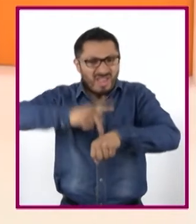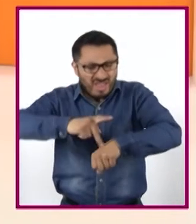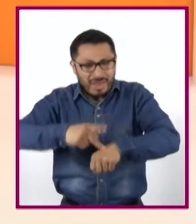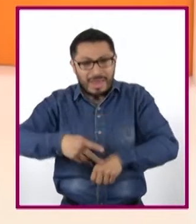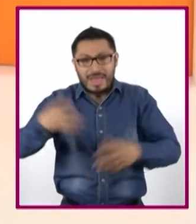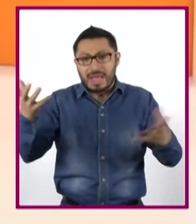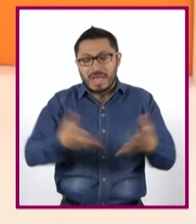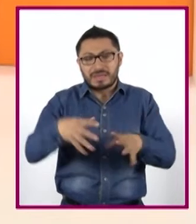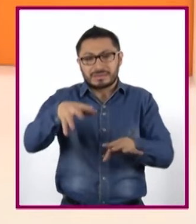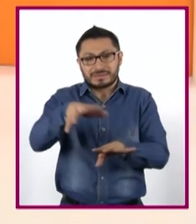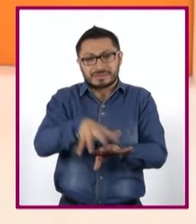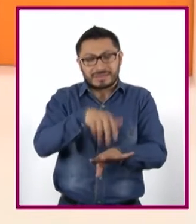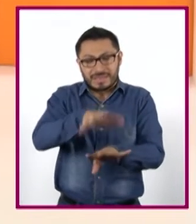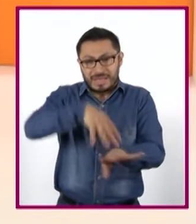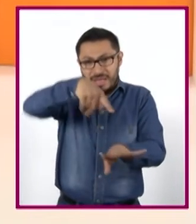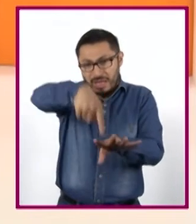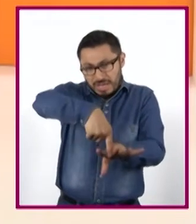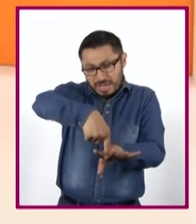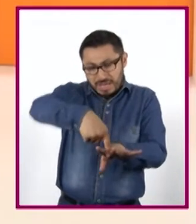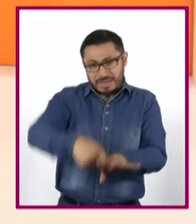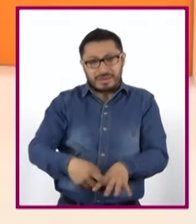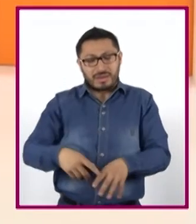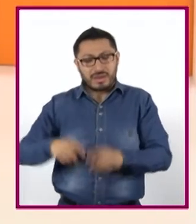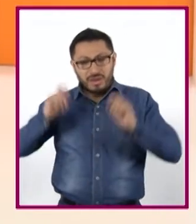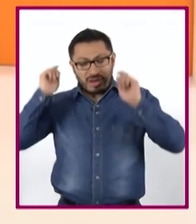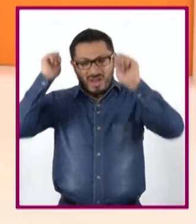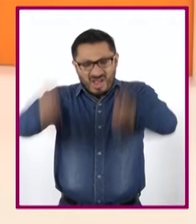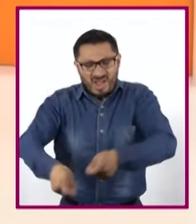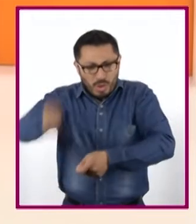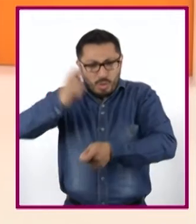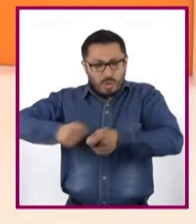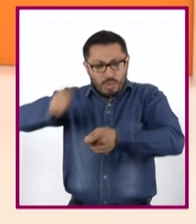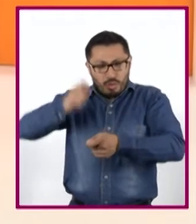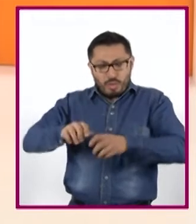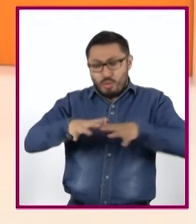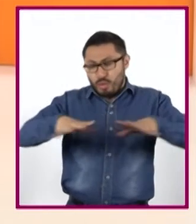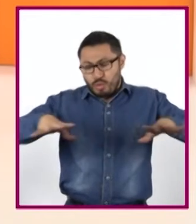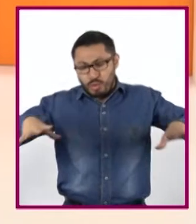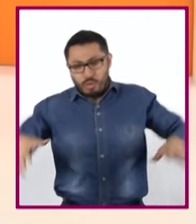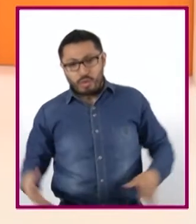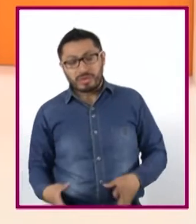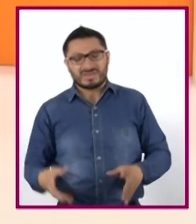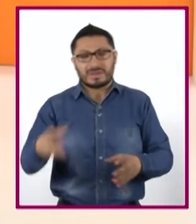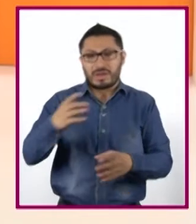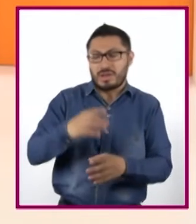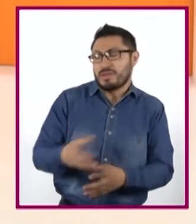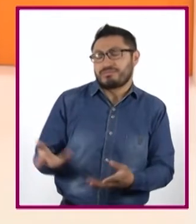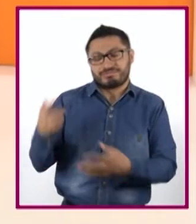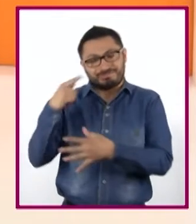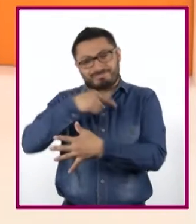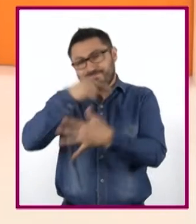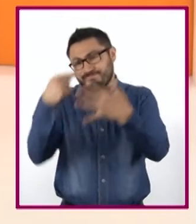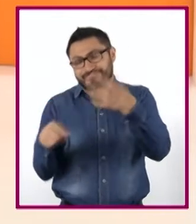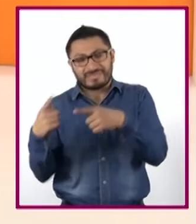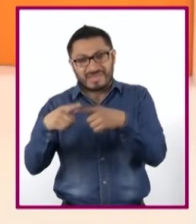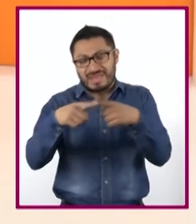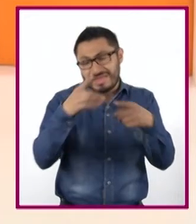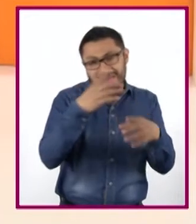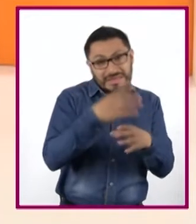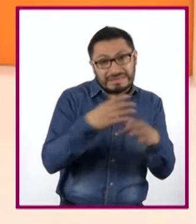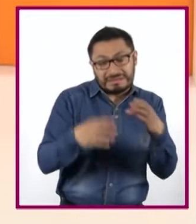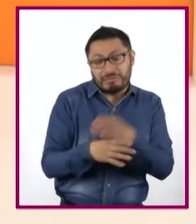sandalias, redes de pesca y carga, bolsas y mecapales. Se han